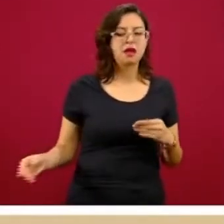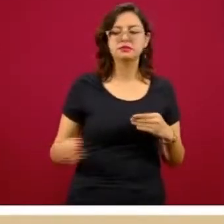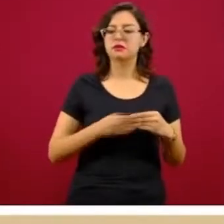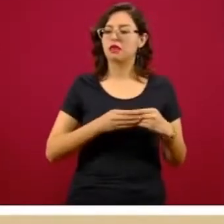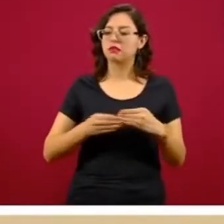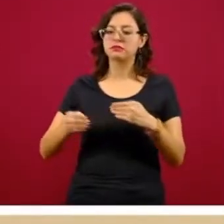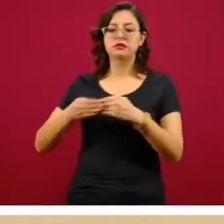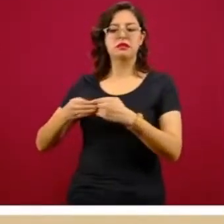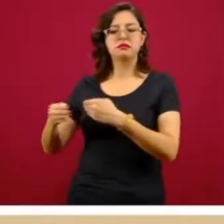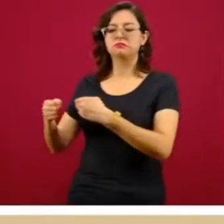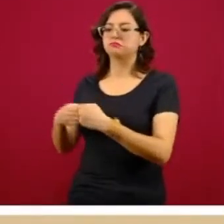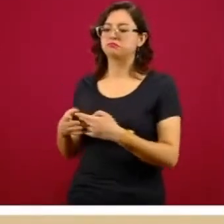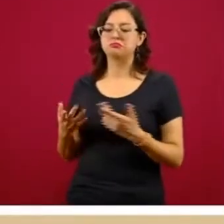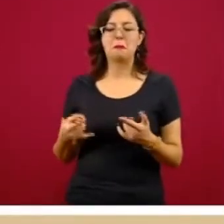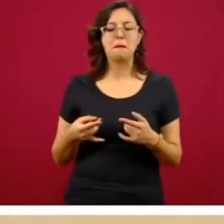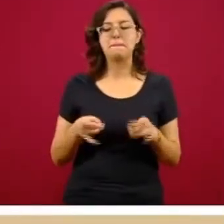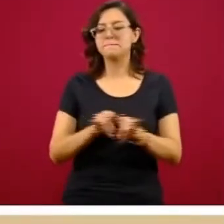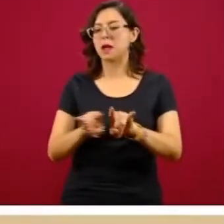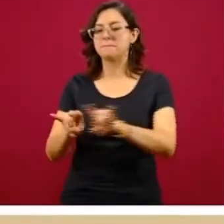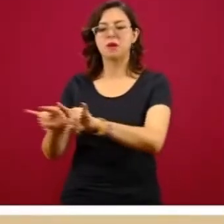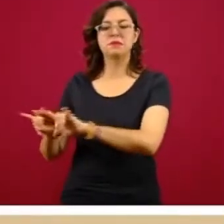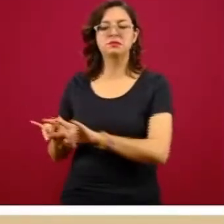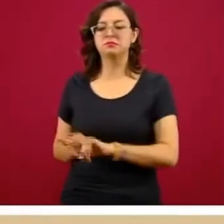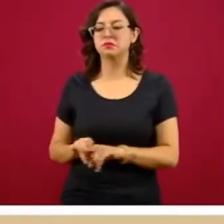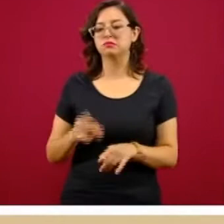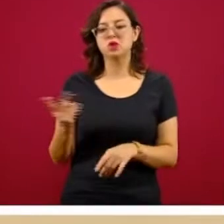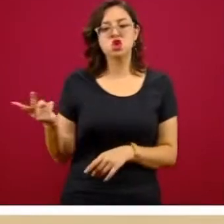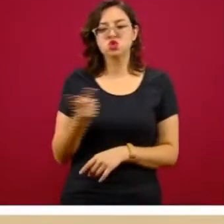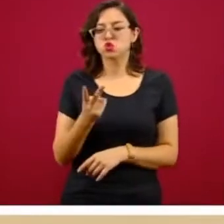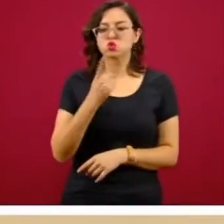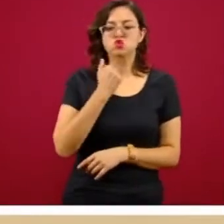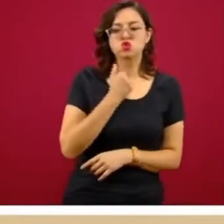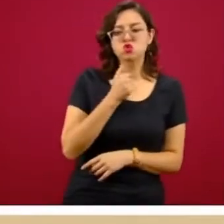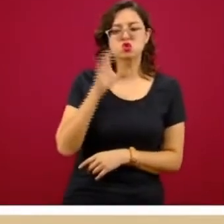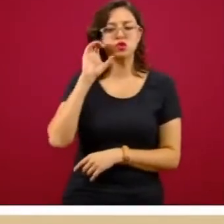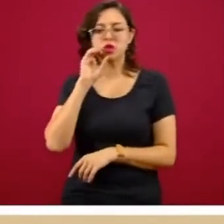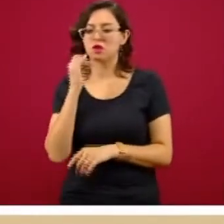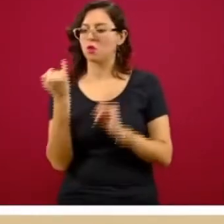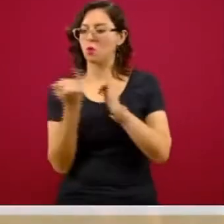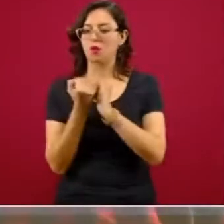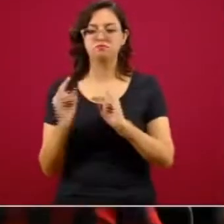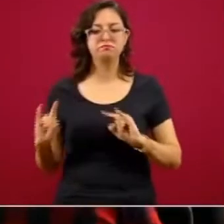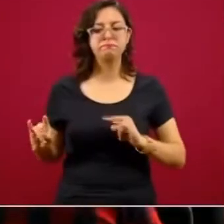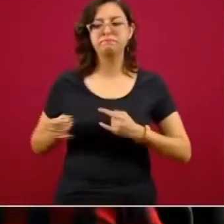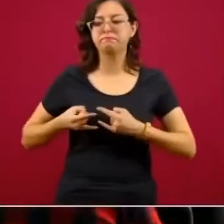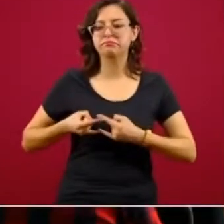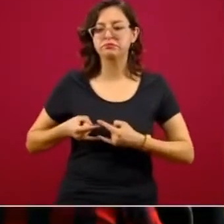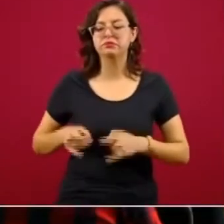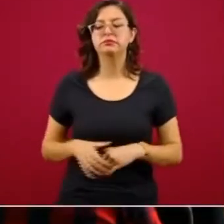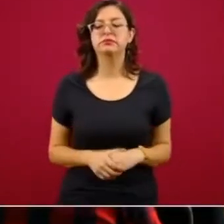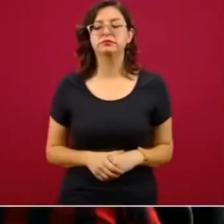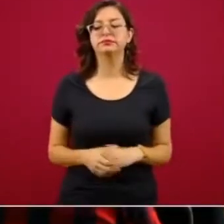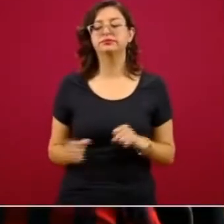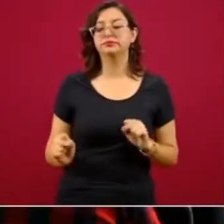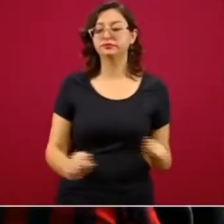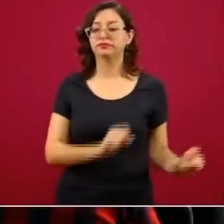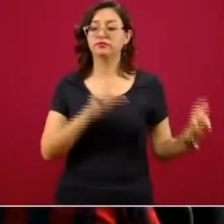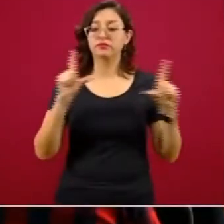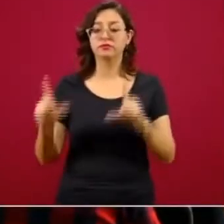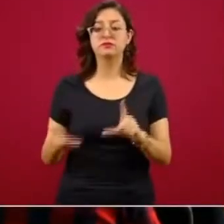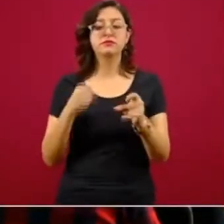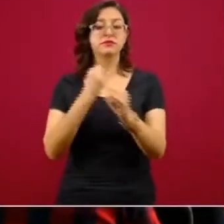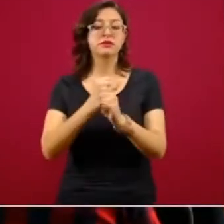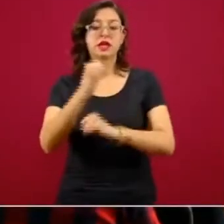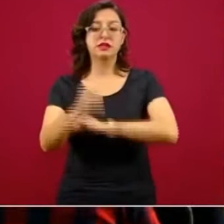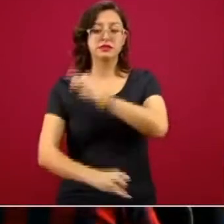,455. Desde el inicio de la pandemia, México ha sufrido 19,747 fatalidades. Hay 23